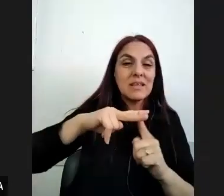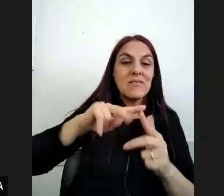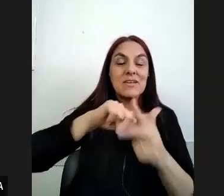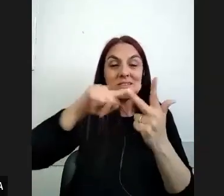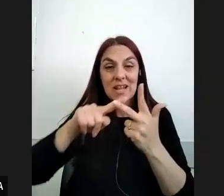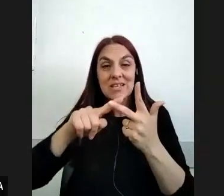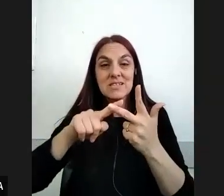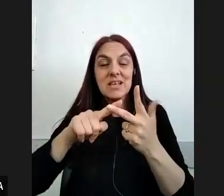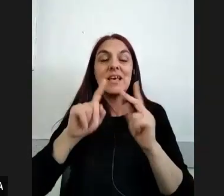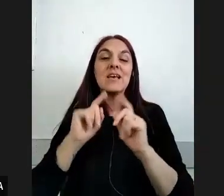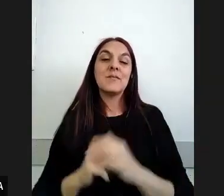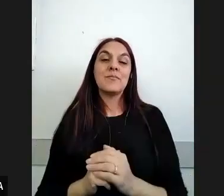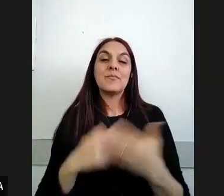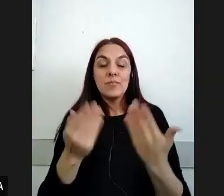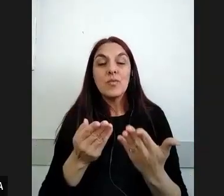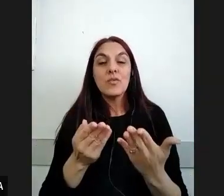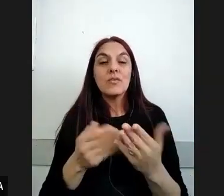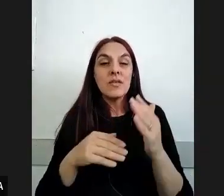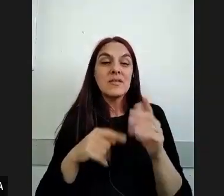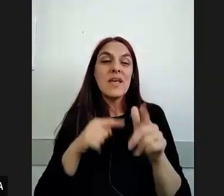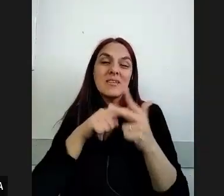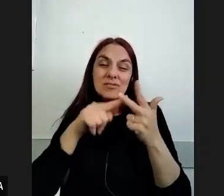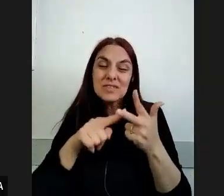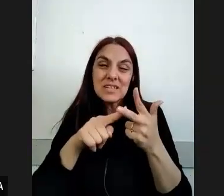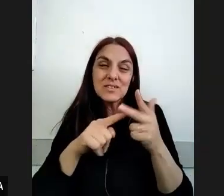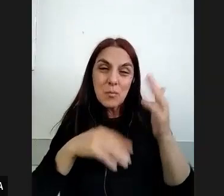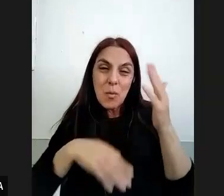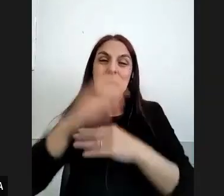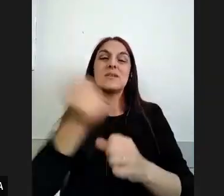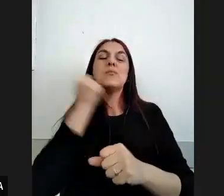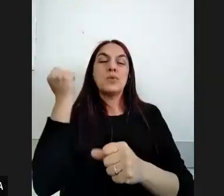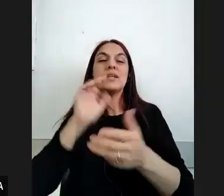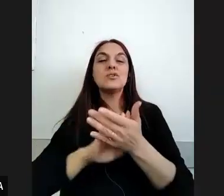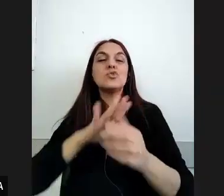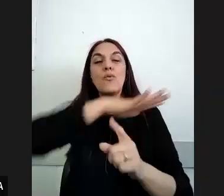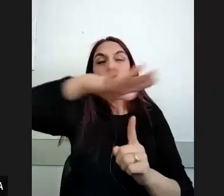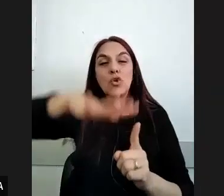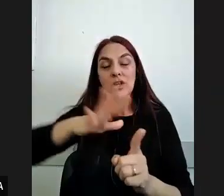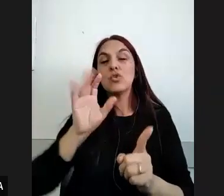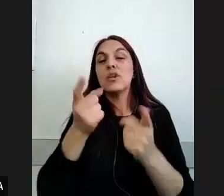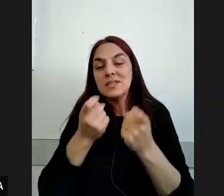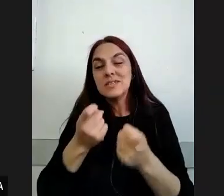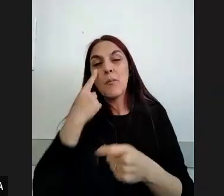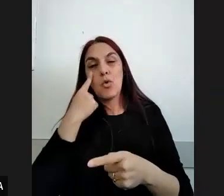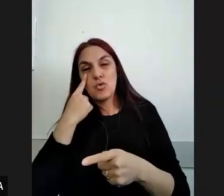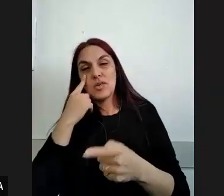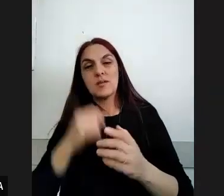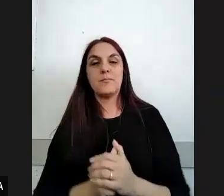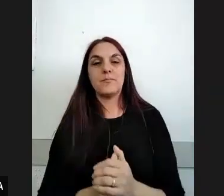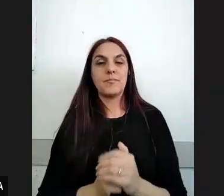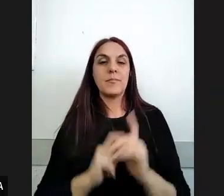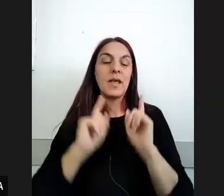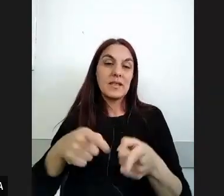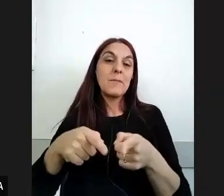y situacional y ponía el énfasis allí en la importancia de la contextualización bueno que también acá lo marcaba muy